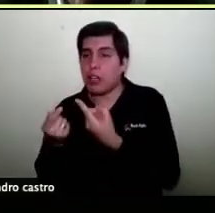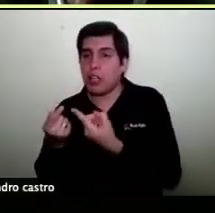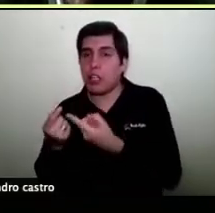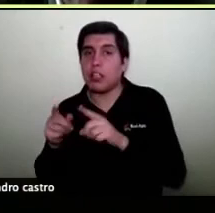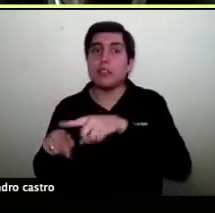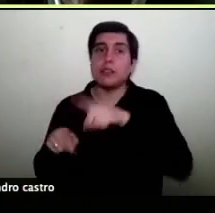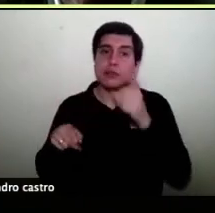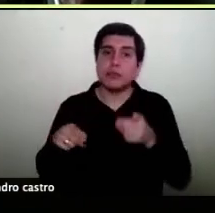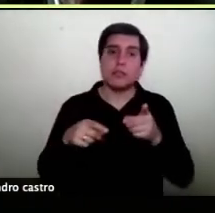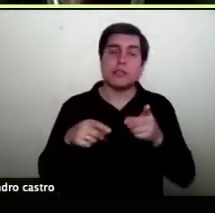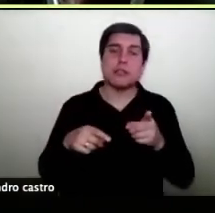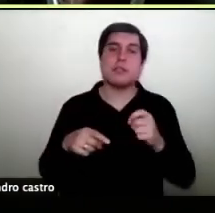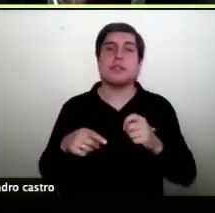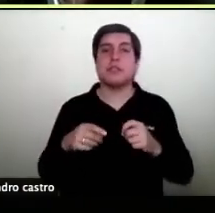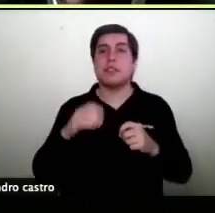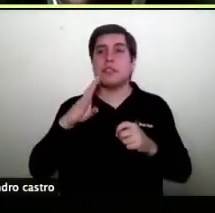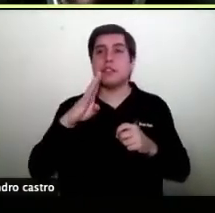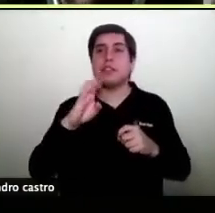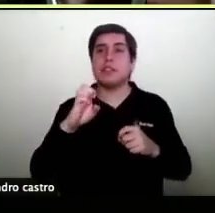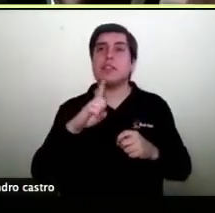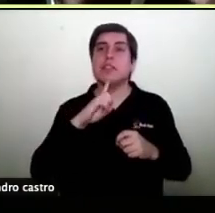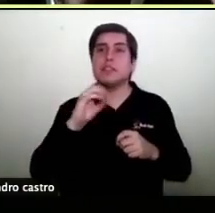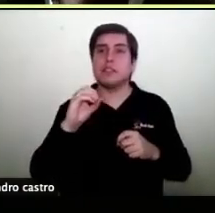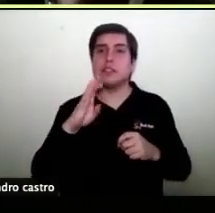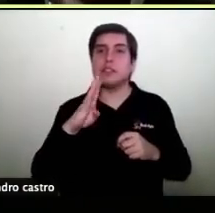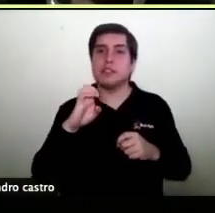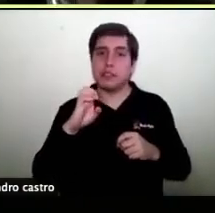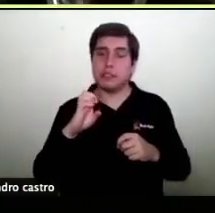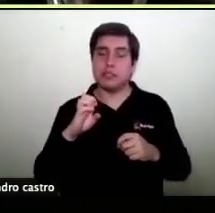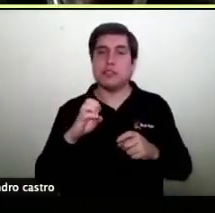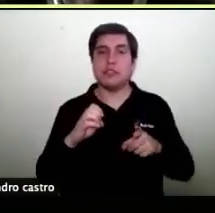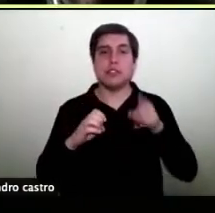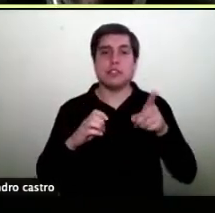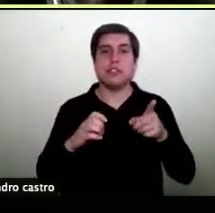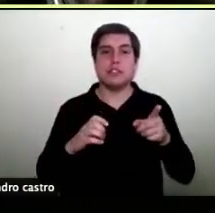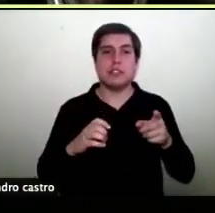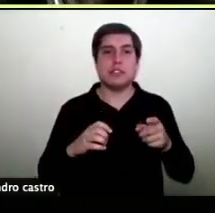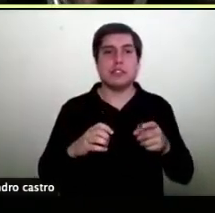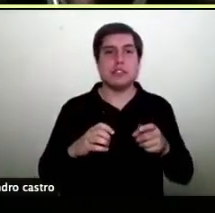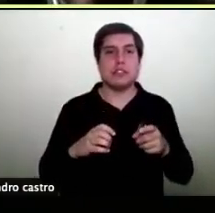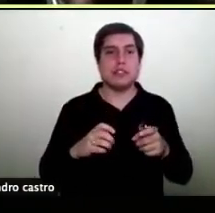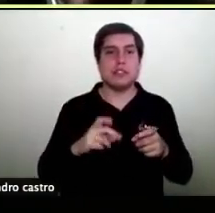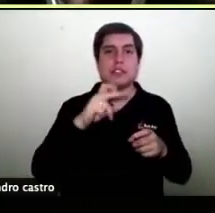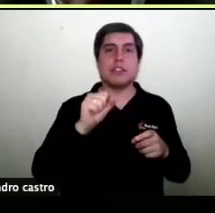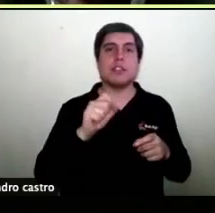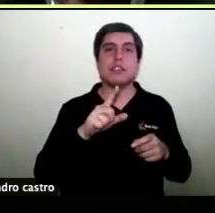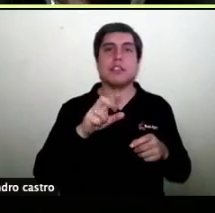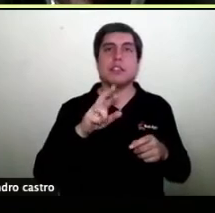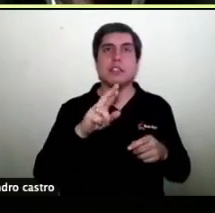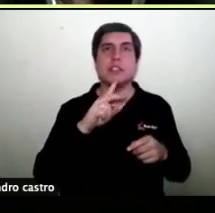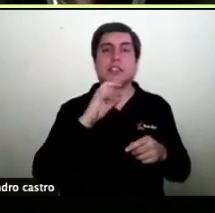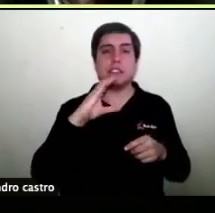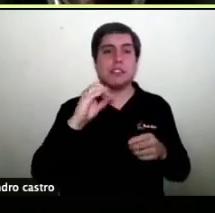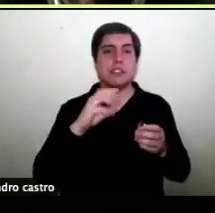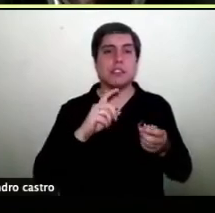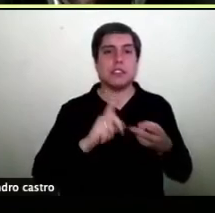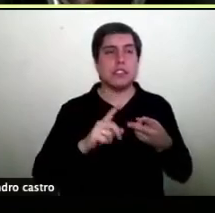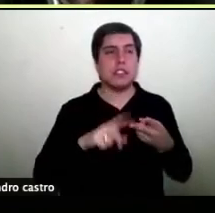en el B2B puedes poner hay mucha gente que se dedica hasta la gente de Patricio Solueta que son agentes de aduana